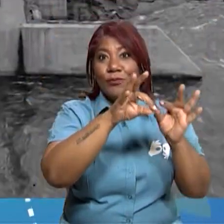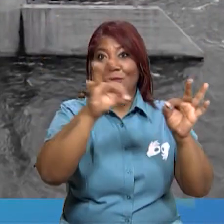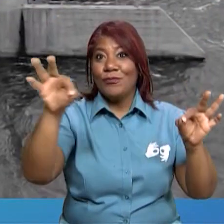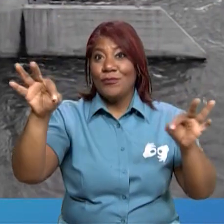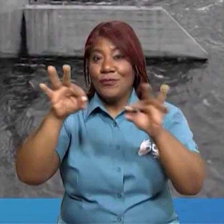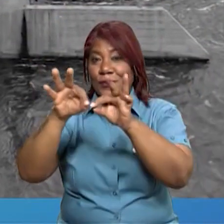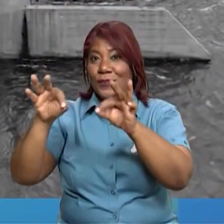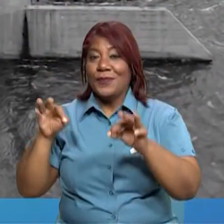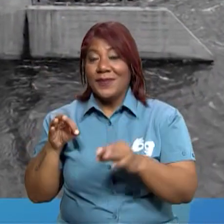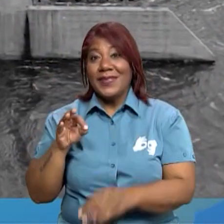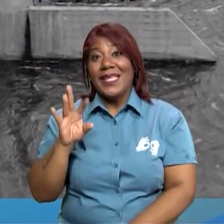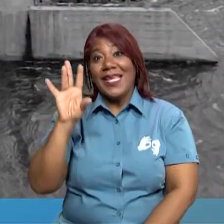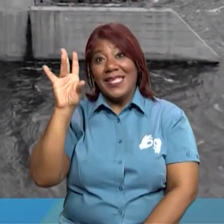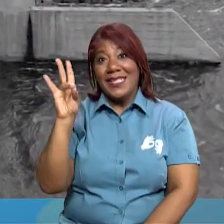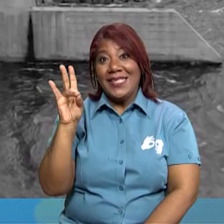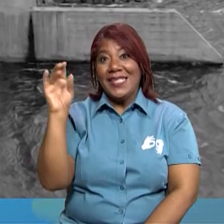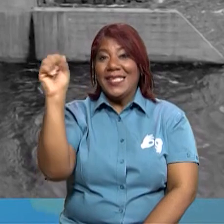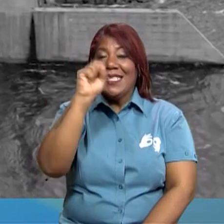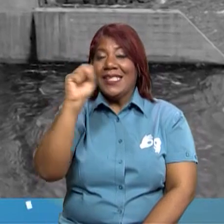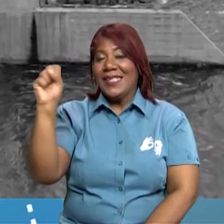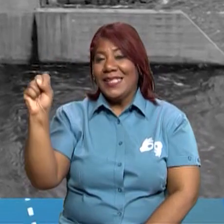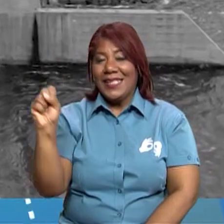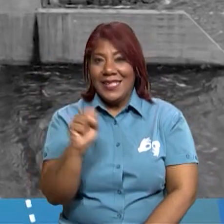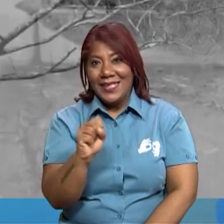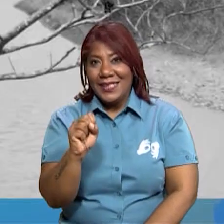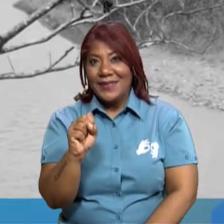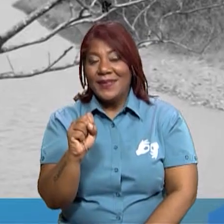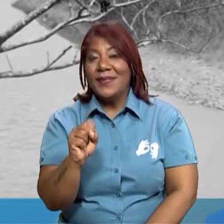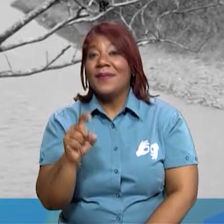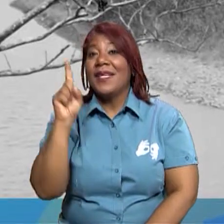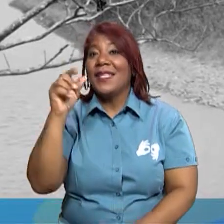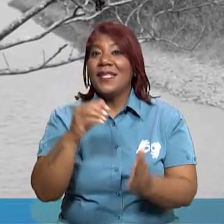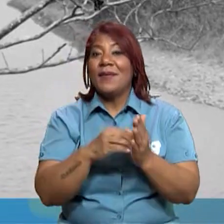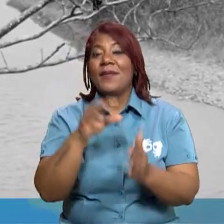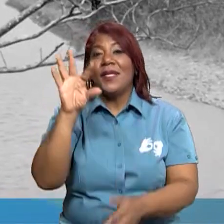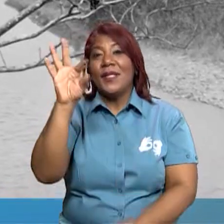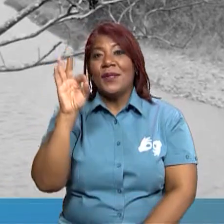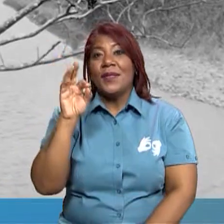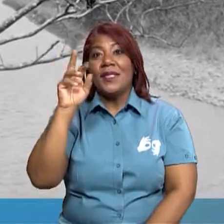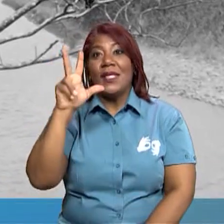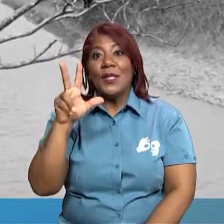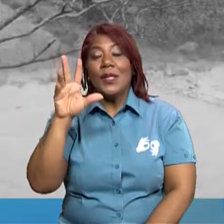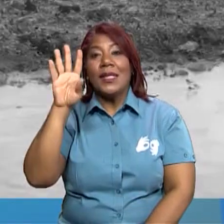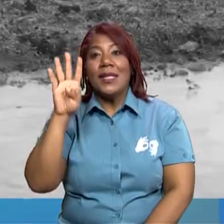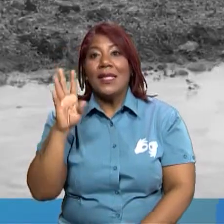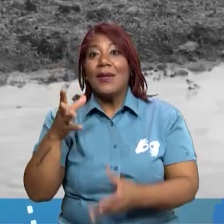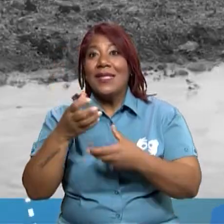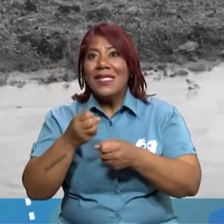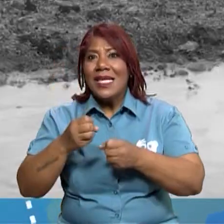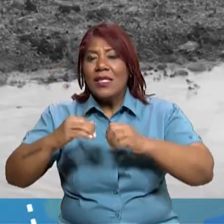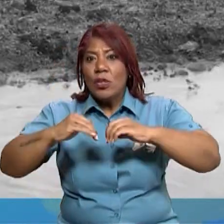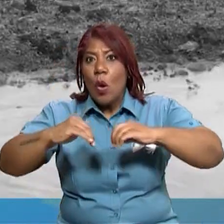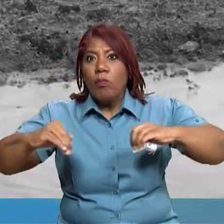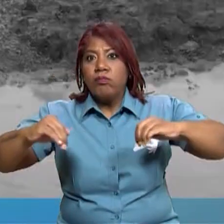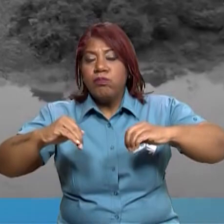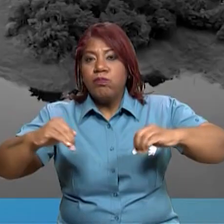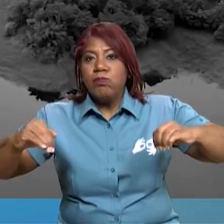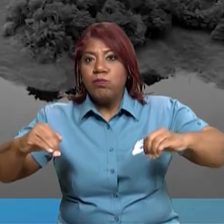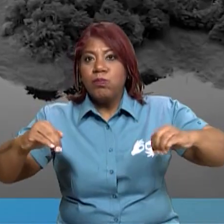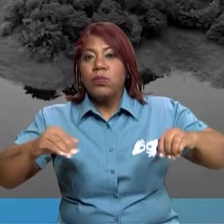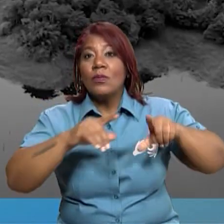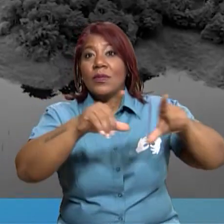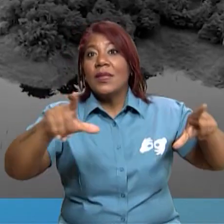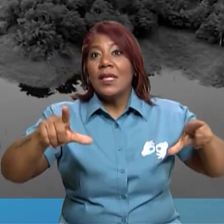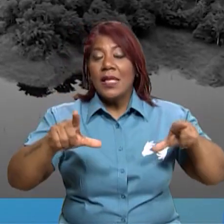El 7 de septiembre de 1934, fue represado el río Chagres para crear el lago